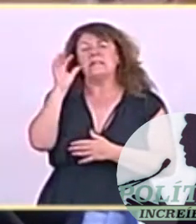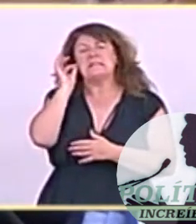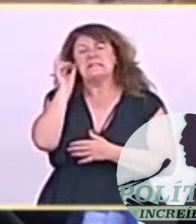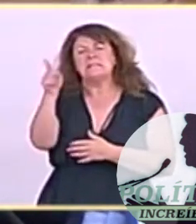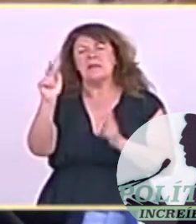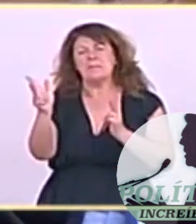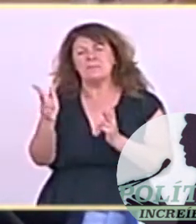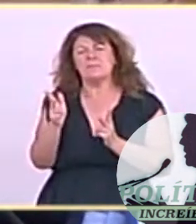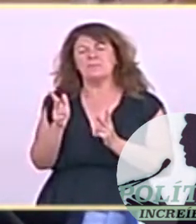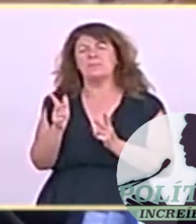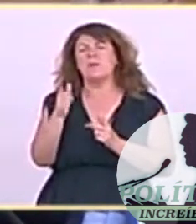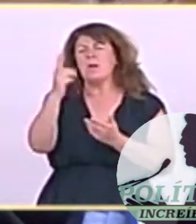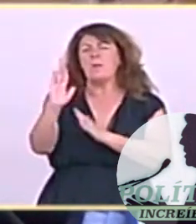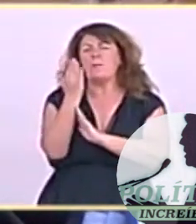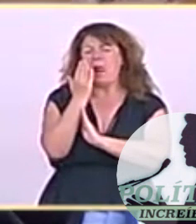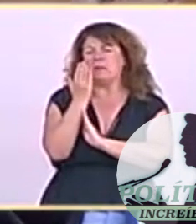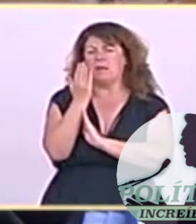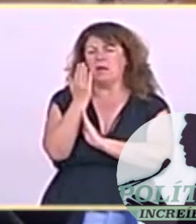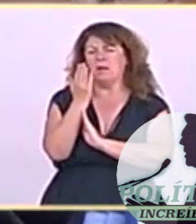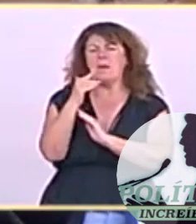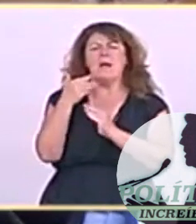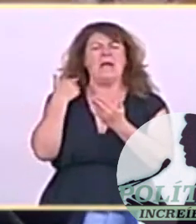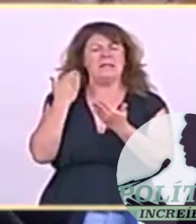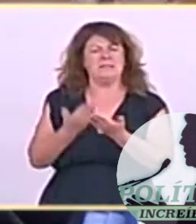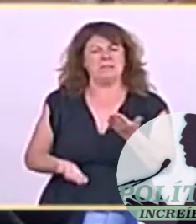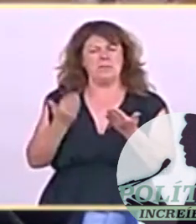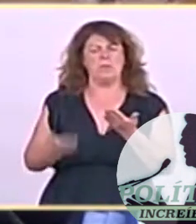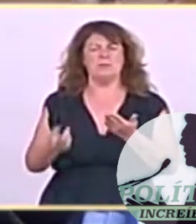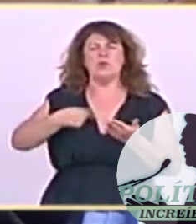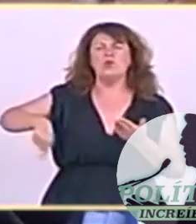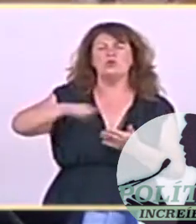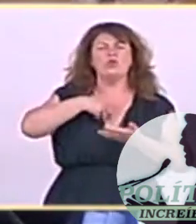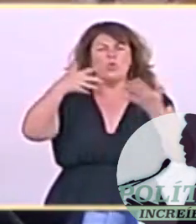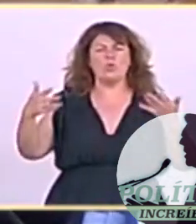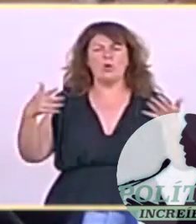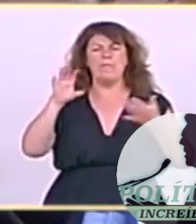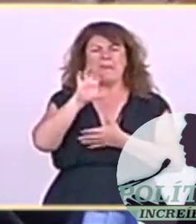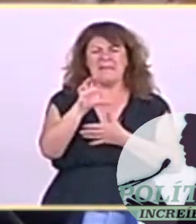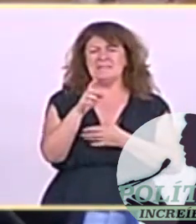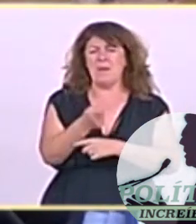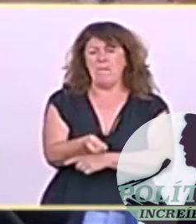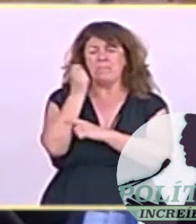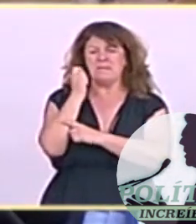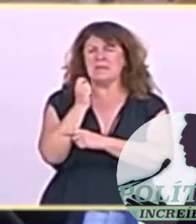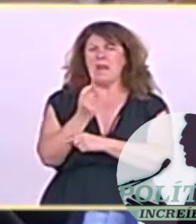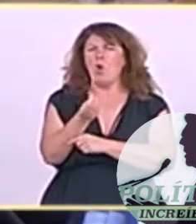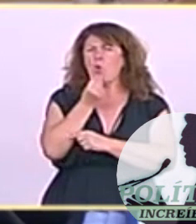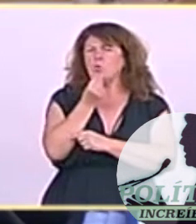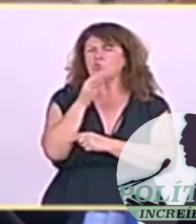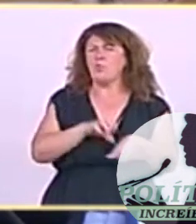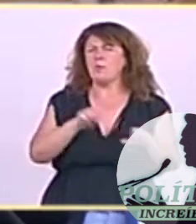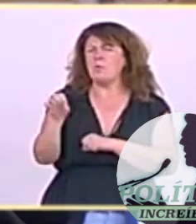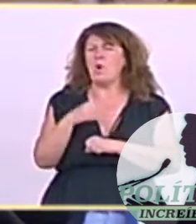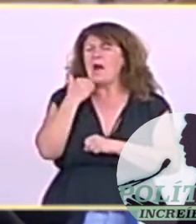importancia. Somos un gran país pesquero. Consumimos, además, unos 25,4 kilos por